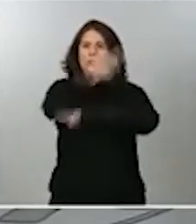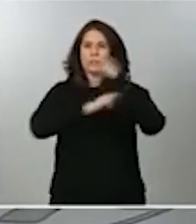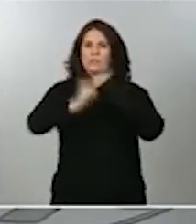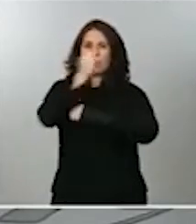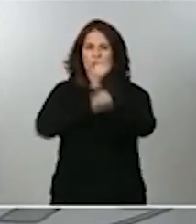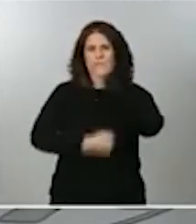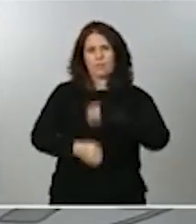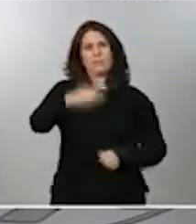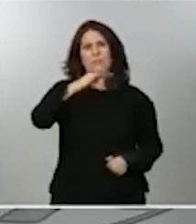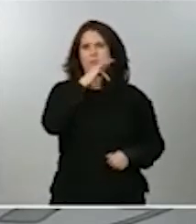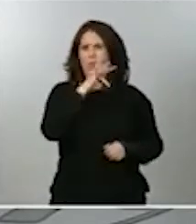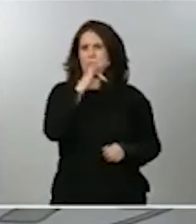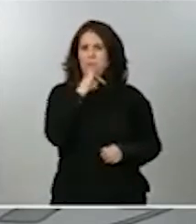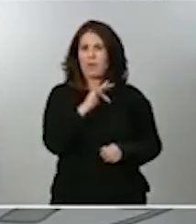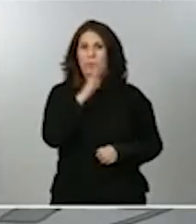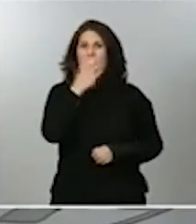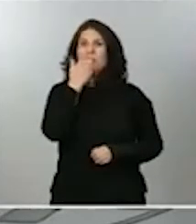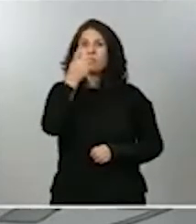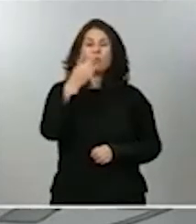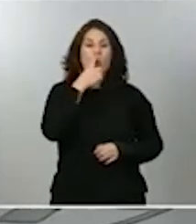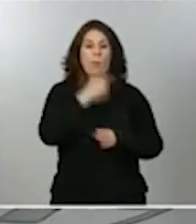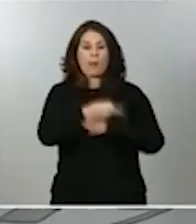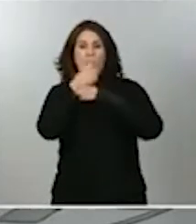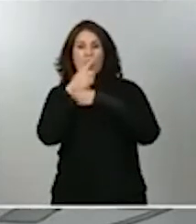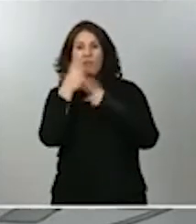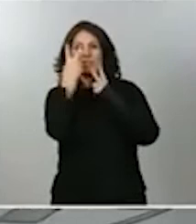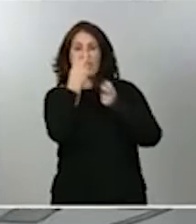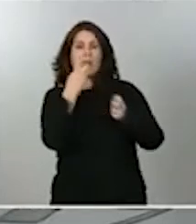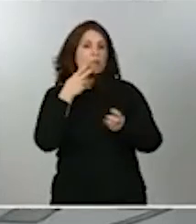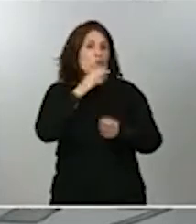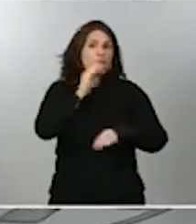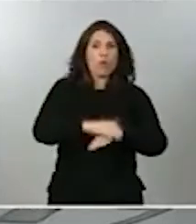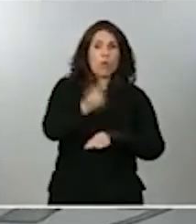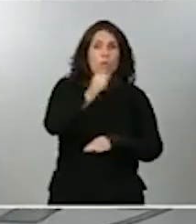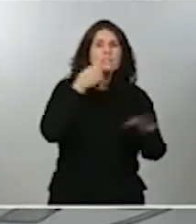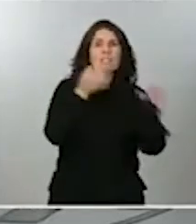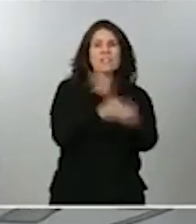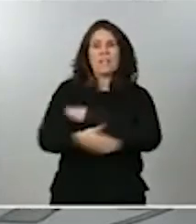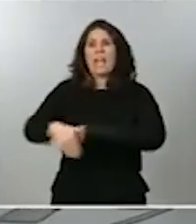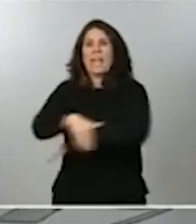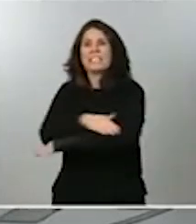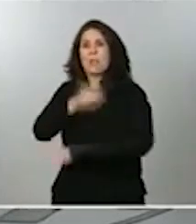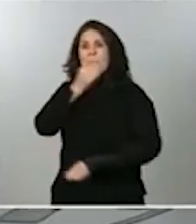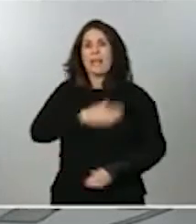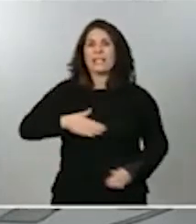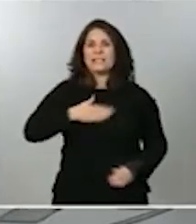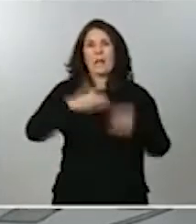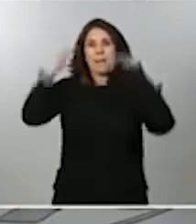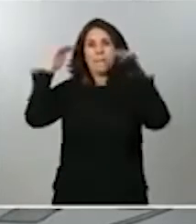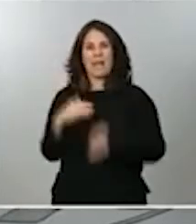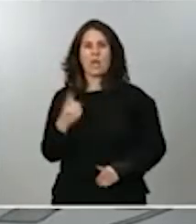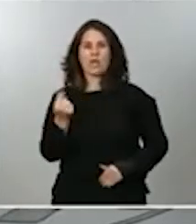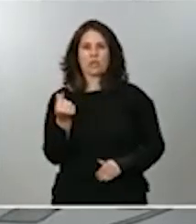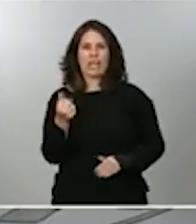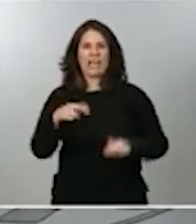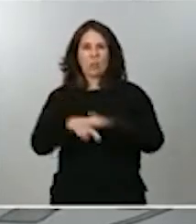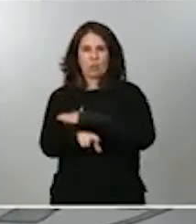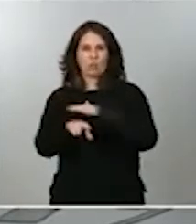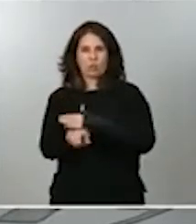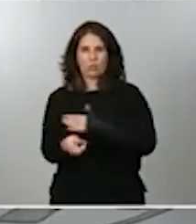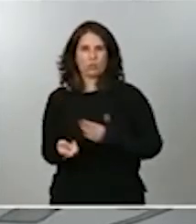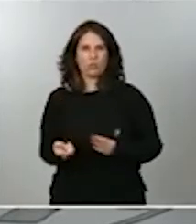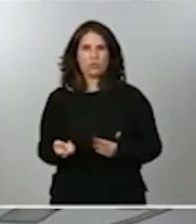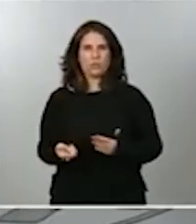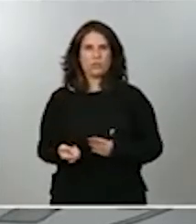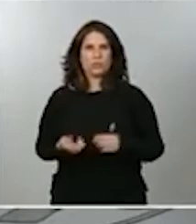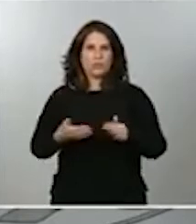obligaciones fiscales supone restar recursos al Estado del bienestar en cosas tan importantes como blindar la salud